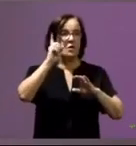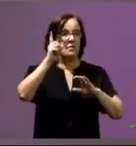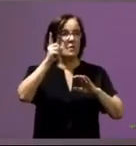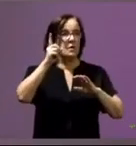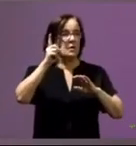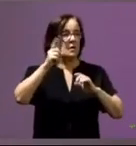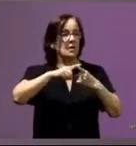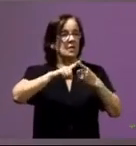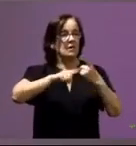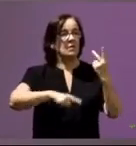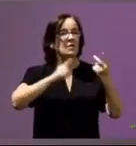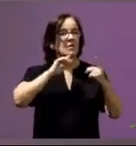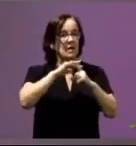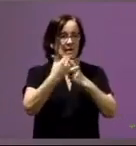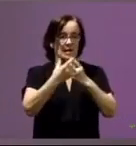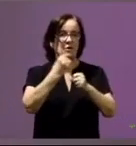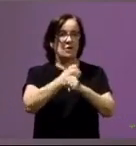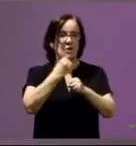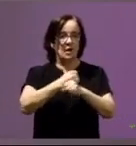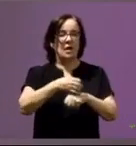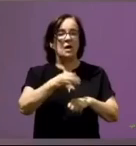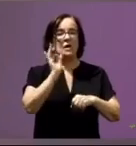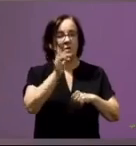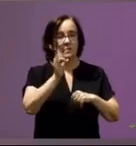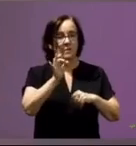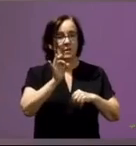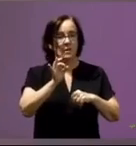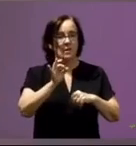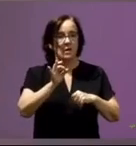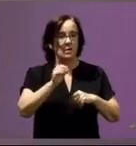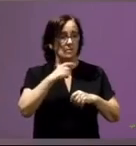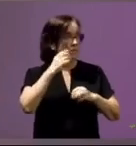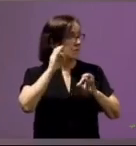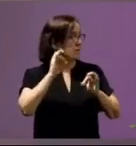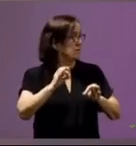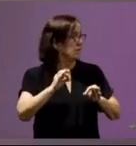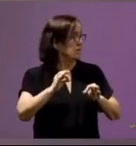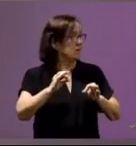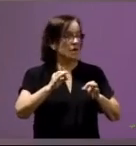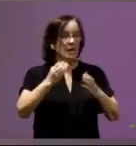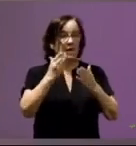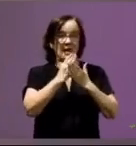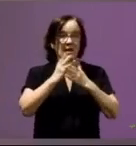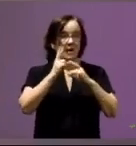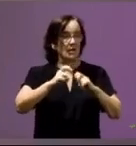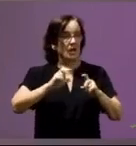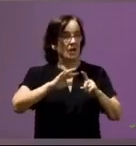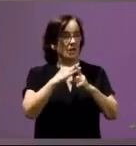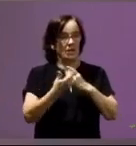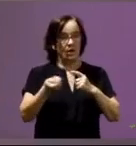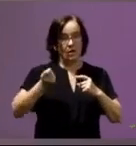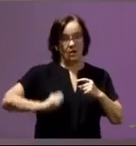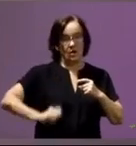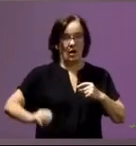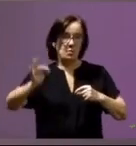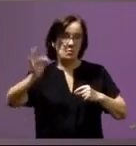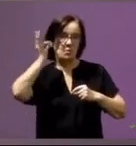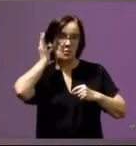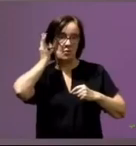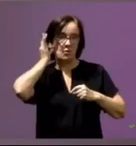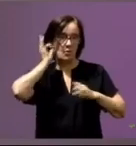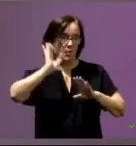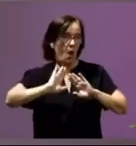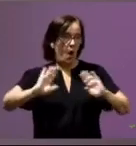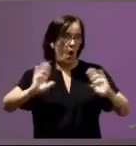en esa capa y tiene que ver con la situación laboral es verdad, y se dice con estas palabras literalmente en el estudio que la situación salarial de muchas mujeres es una